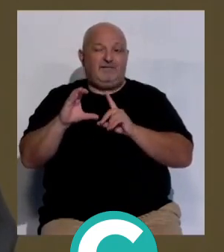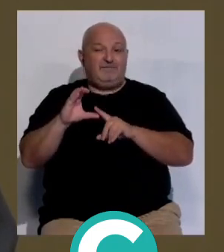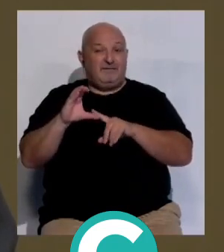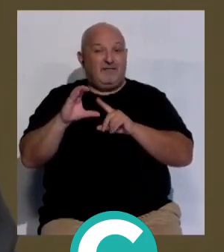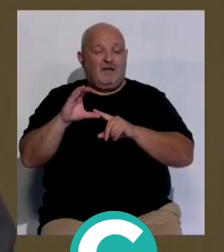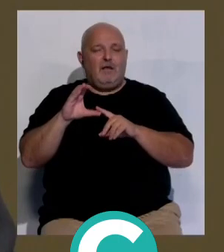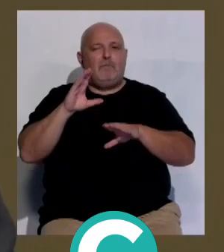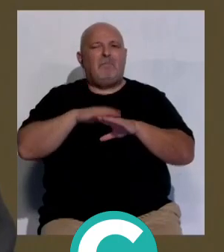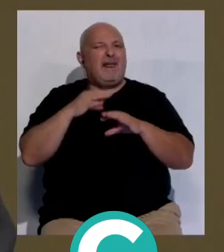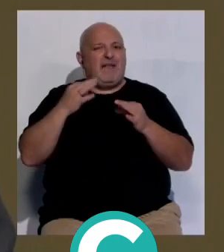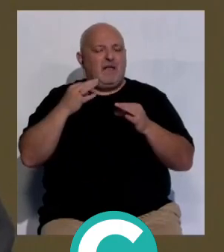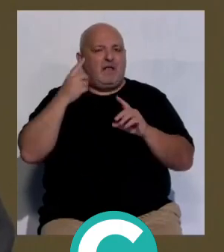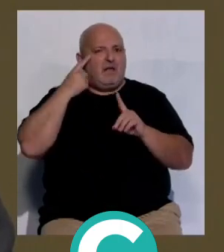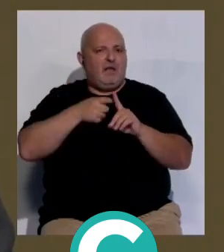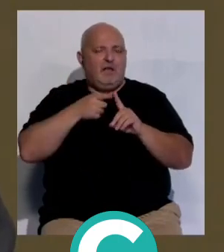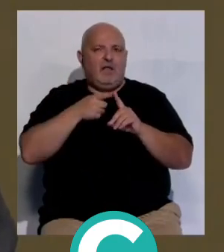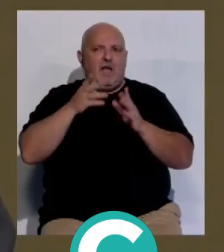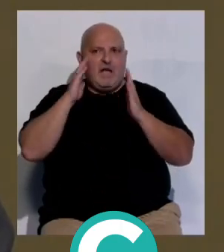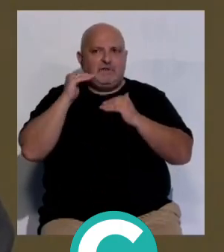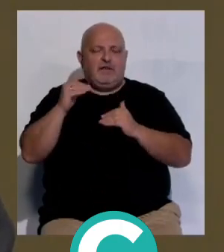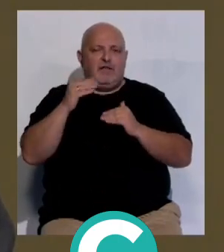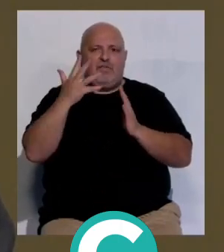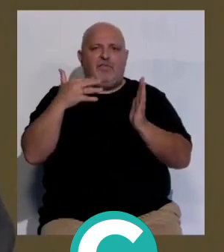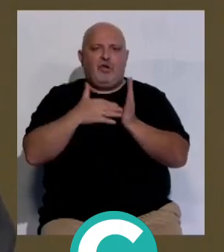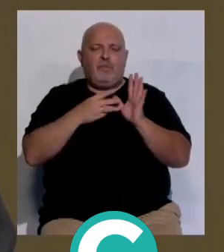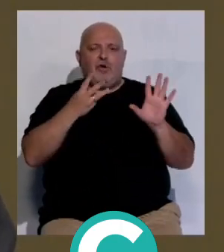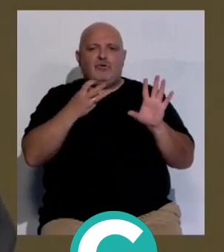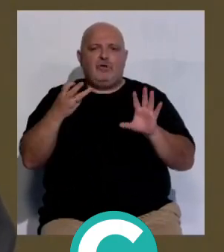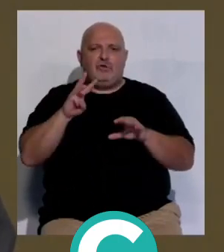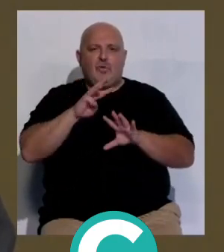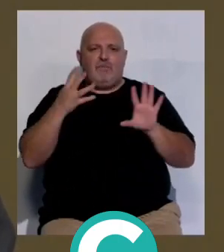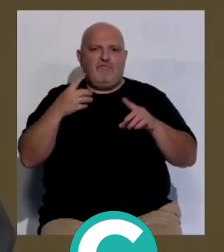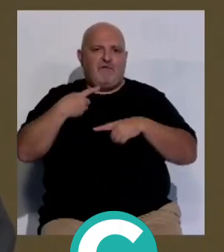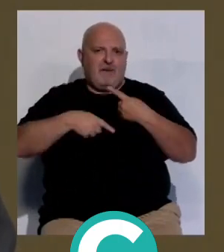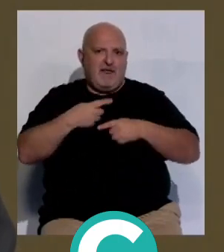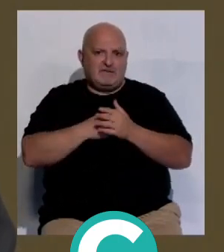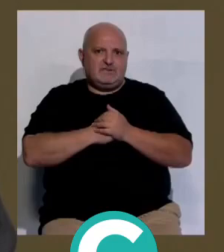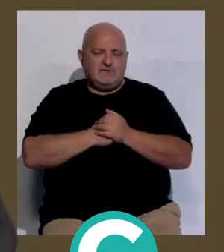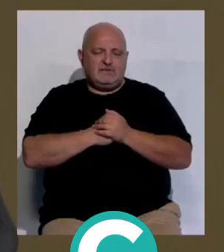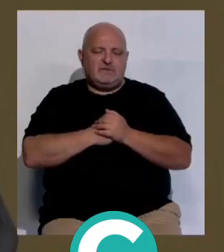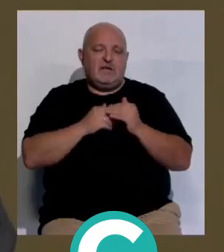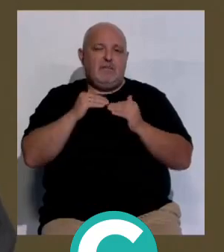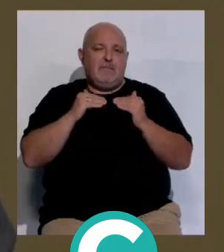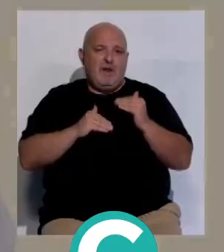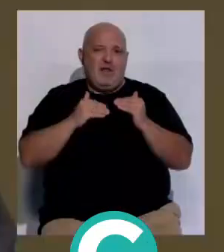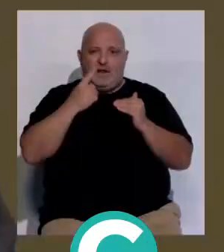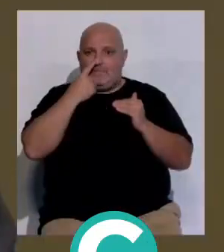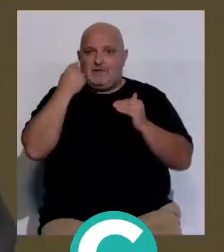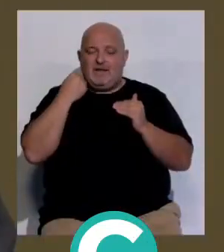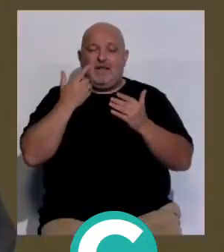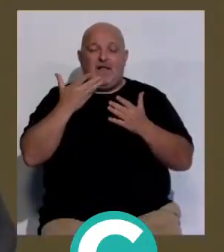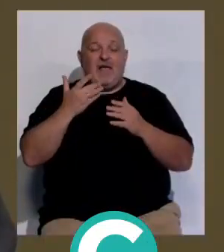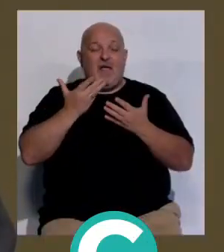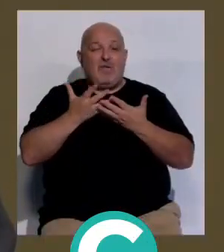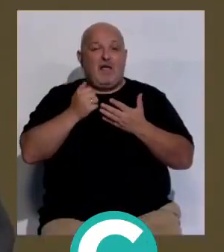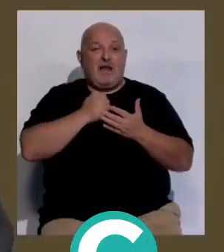servido para atender a 5.839 familias estos son menos familias que el año anterior y la ayuda de